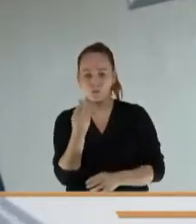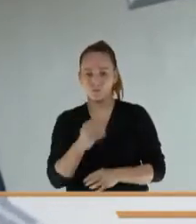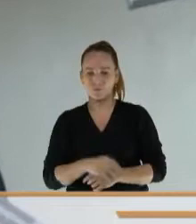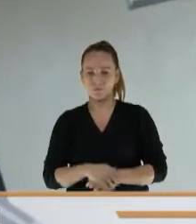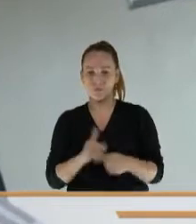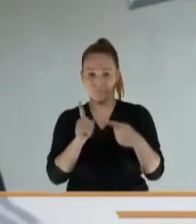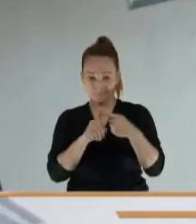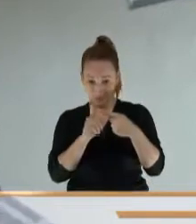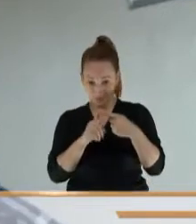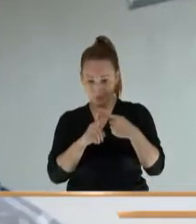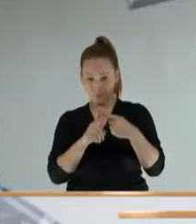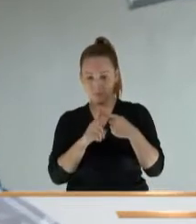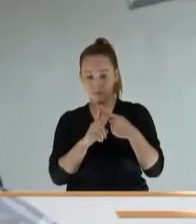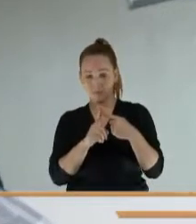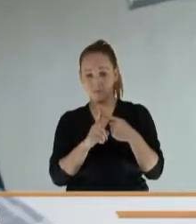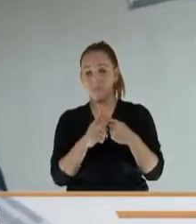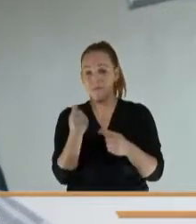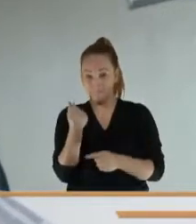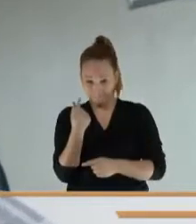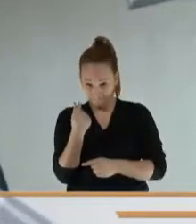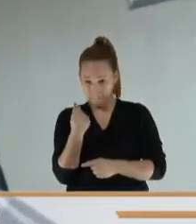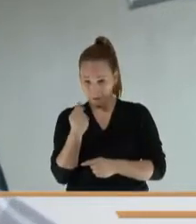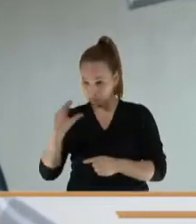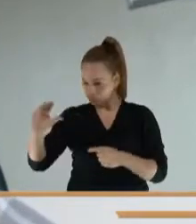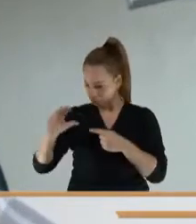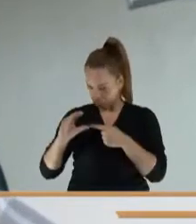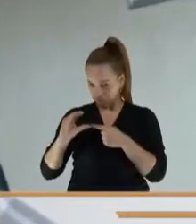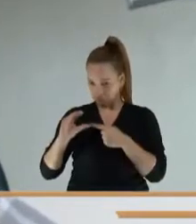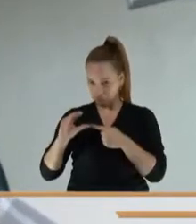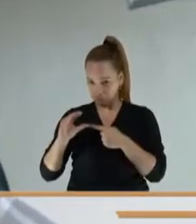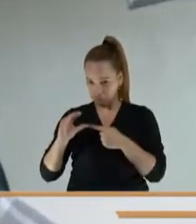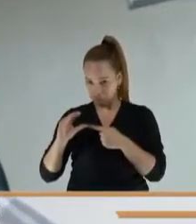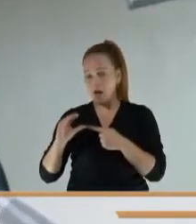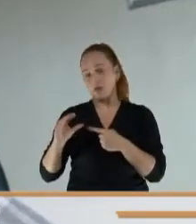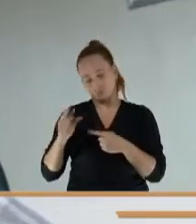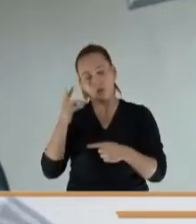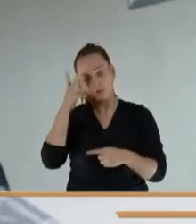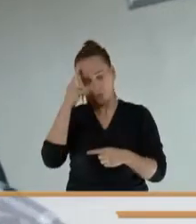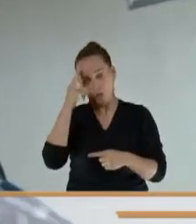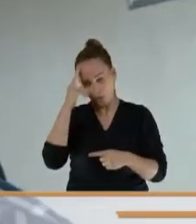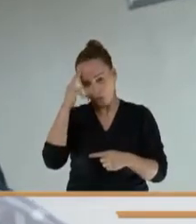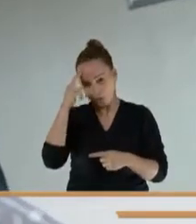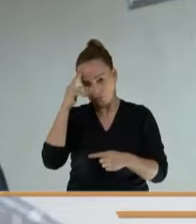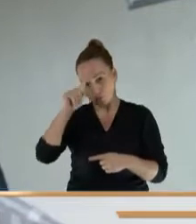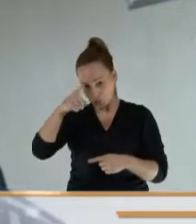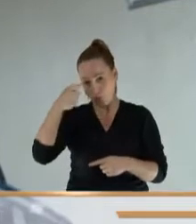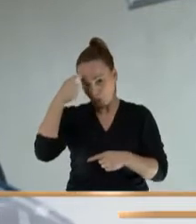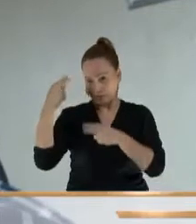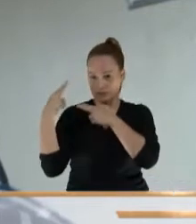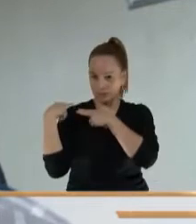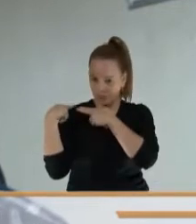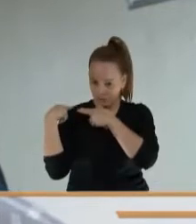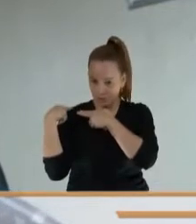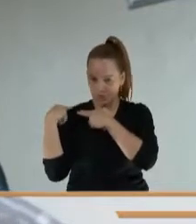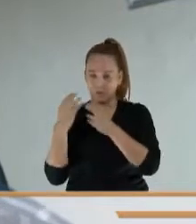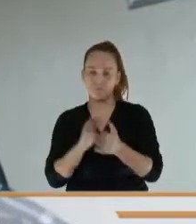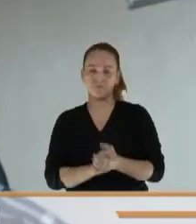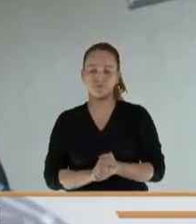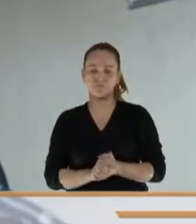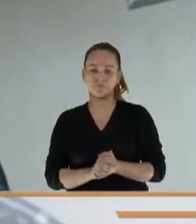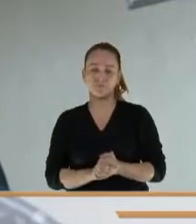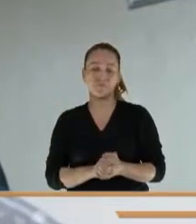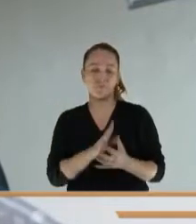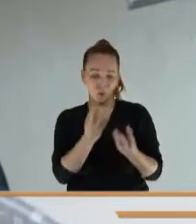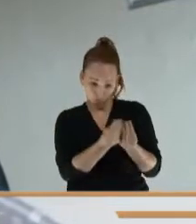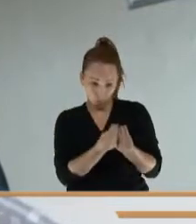los honorarios siguen a cargo, por supuesto, de los entes territoriales, los honorarios de los